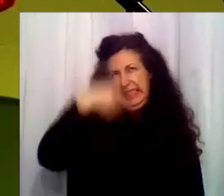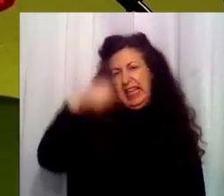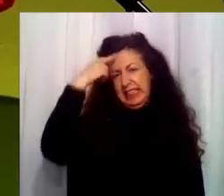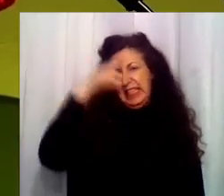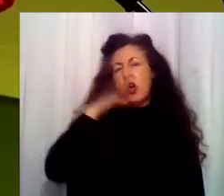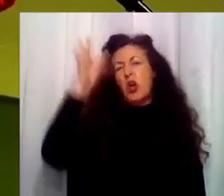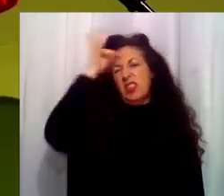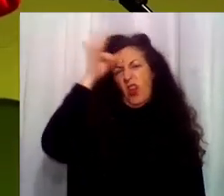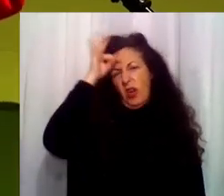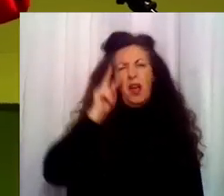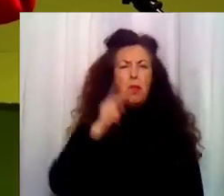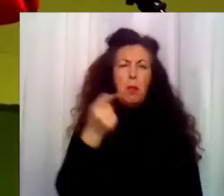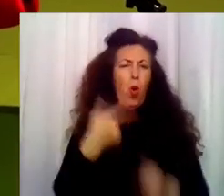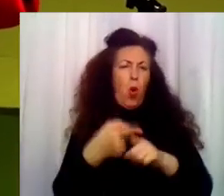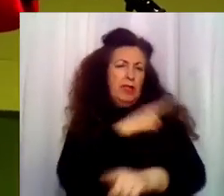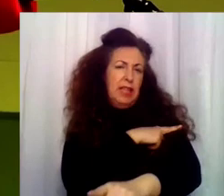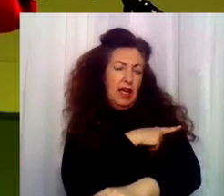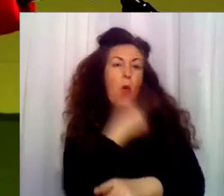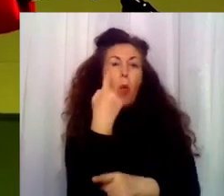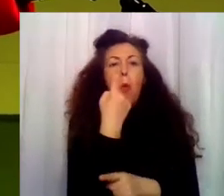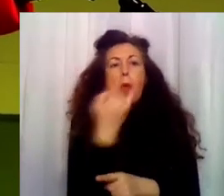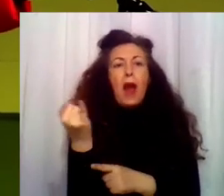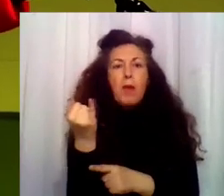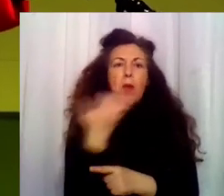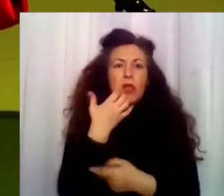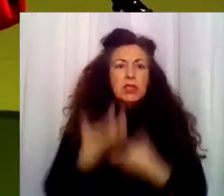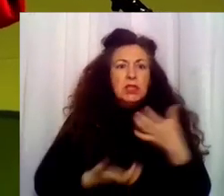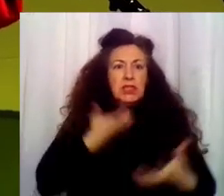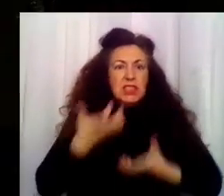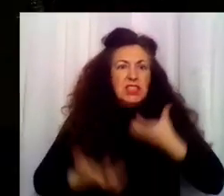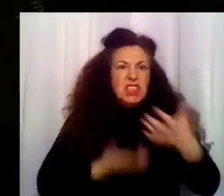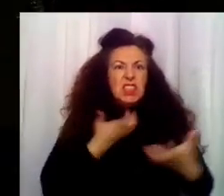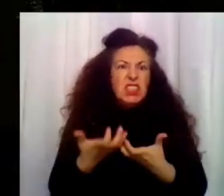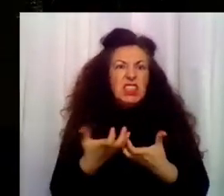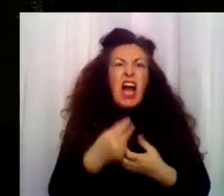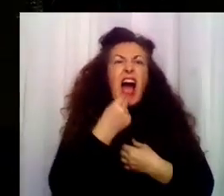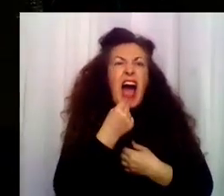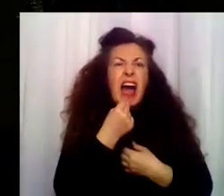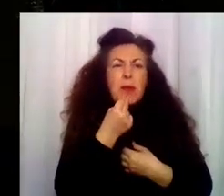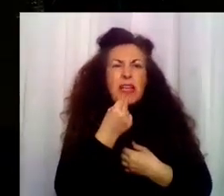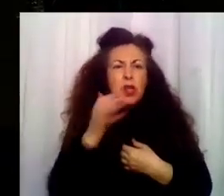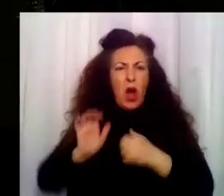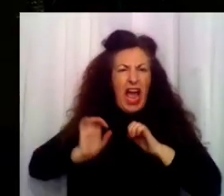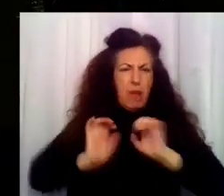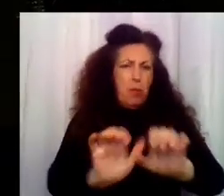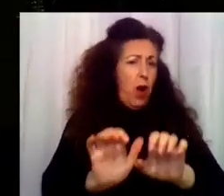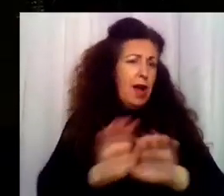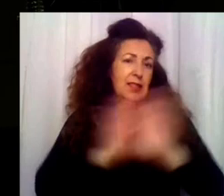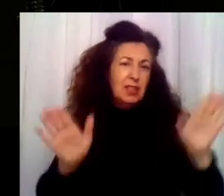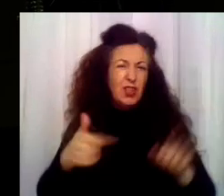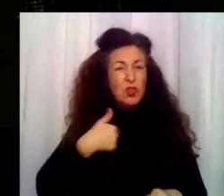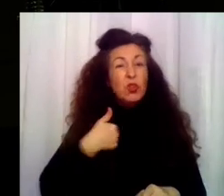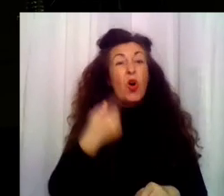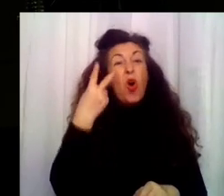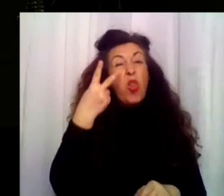que no es para tanto, ¿eh? Te calientas en un momento dado, le pegas un empujón a un árbitro y... A ver, que llevo dos años llevando al